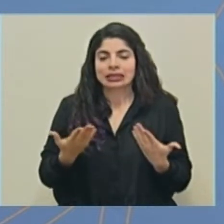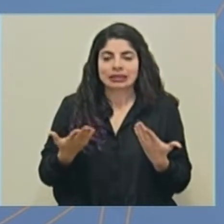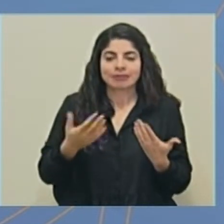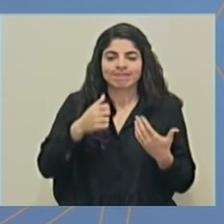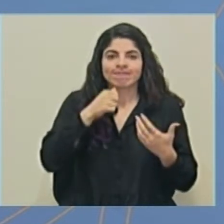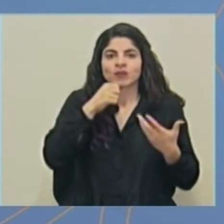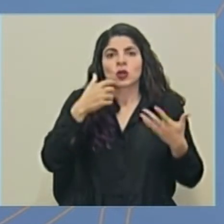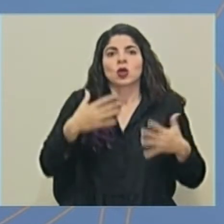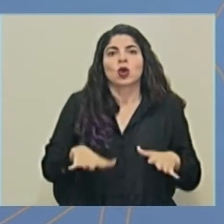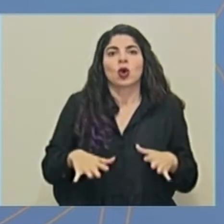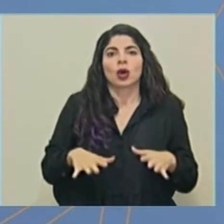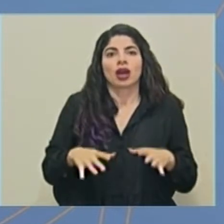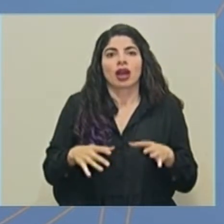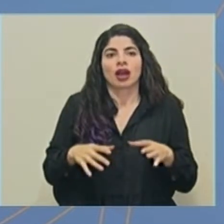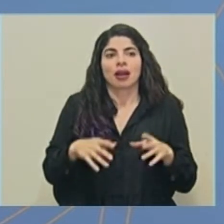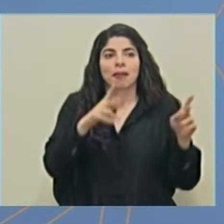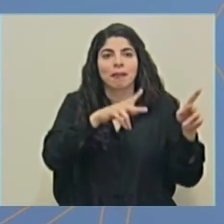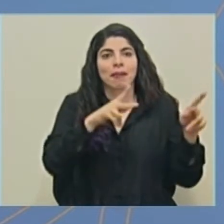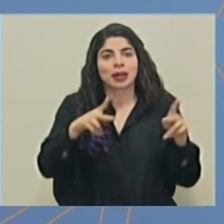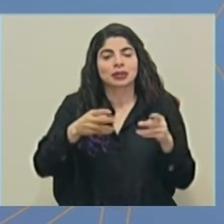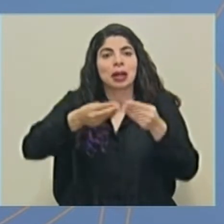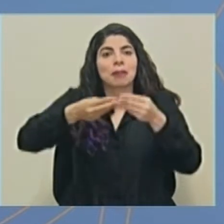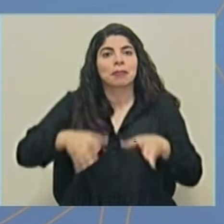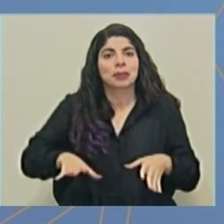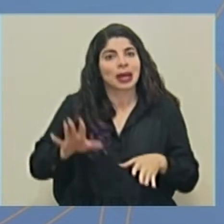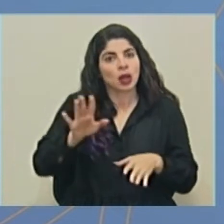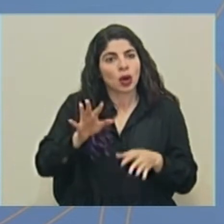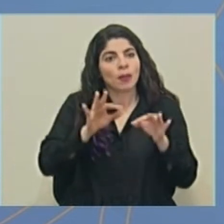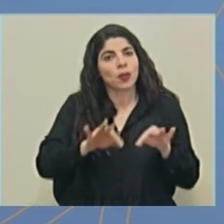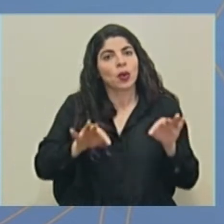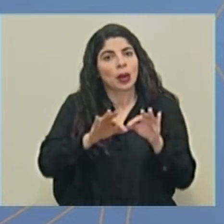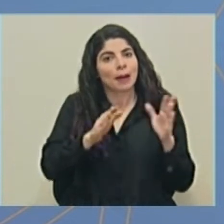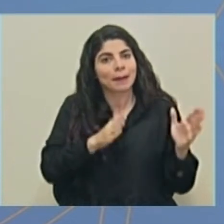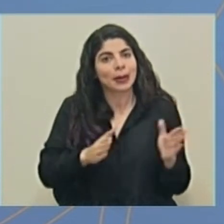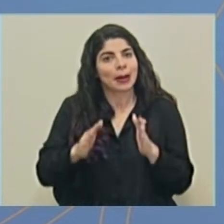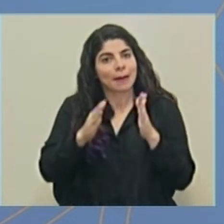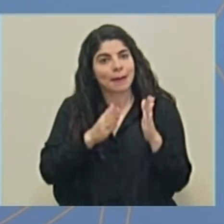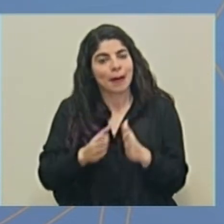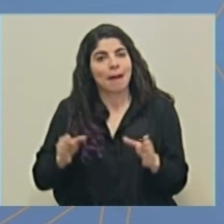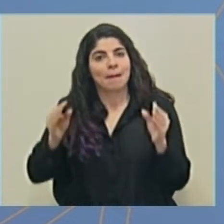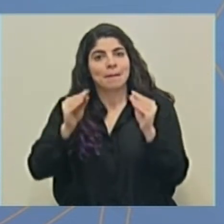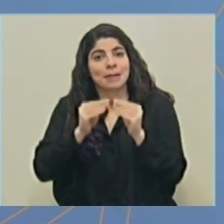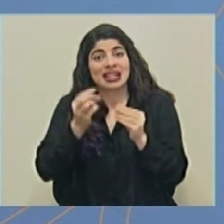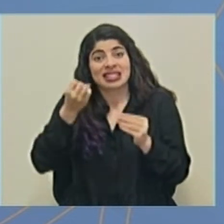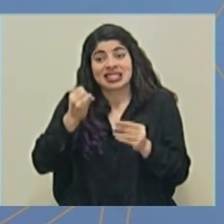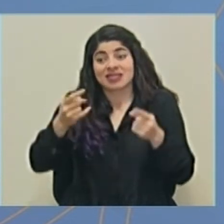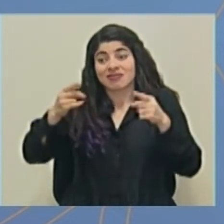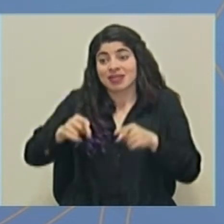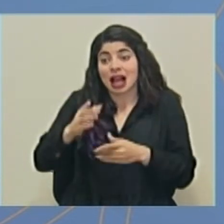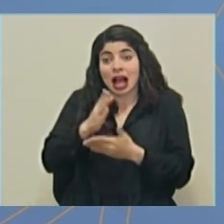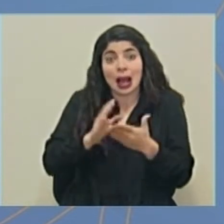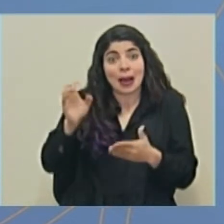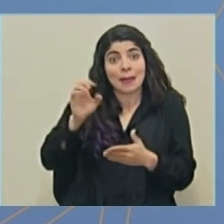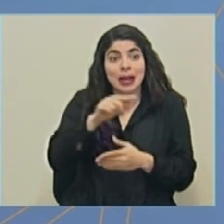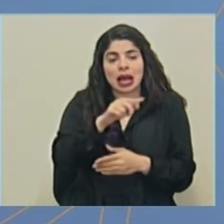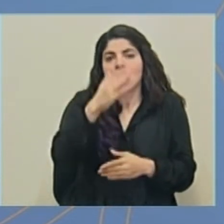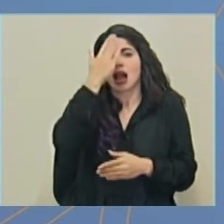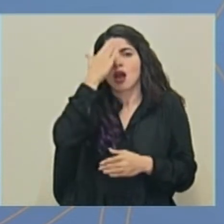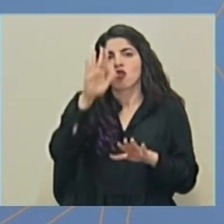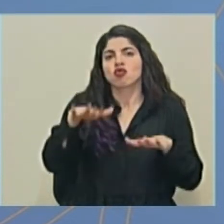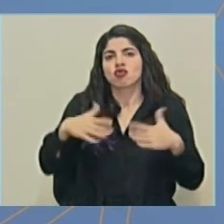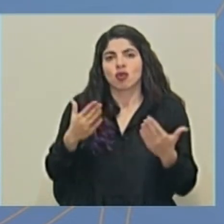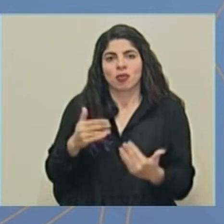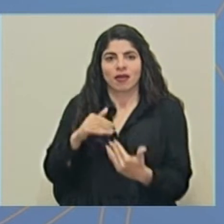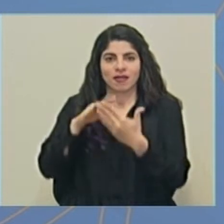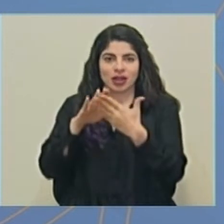privar a la población de prepararse cada día más para enfrentar una situación de emergencia por diversos